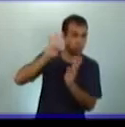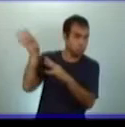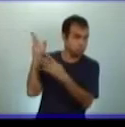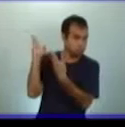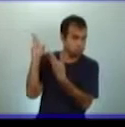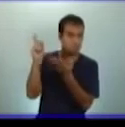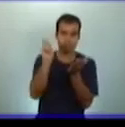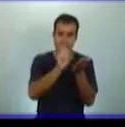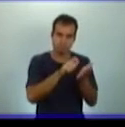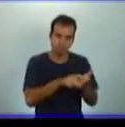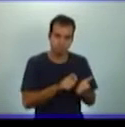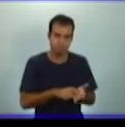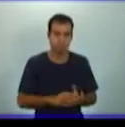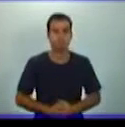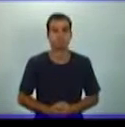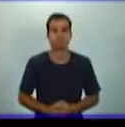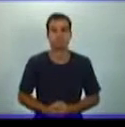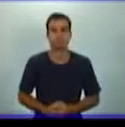anotar la pregunta.